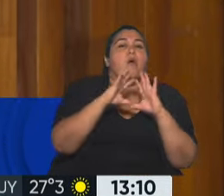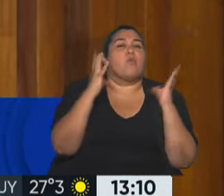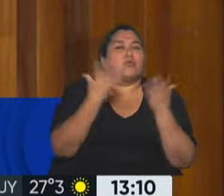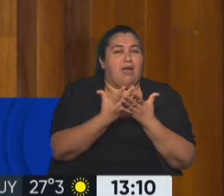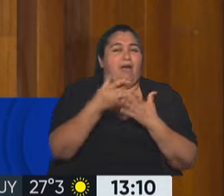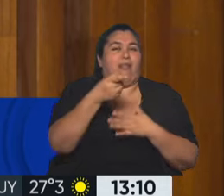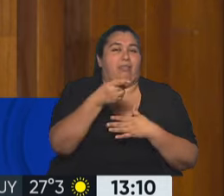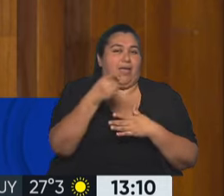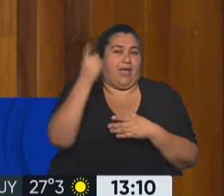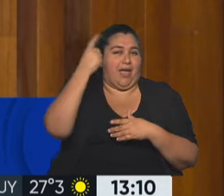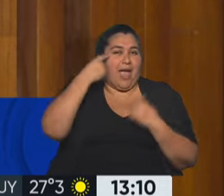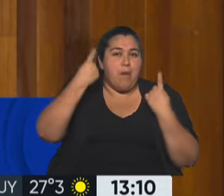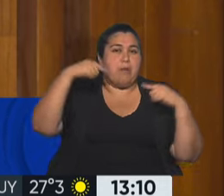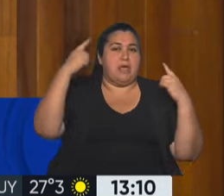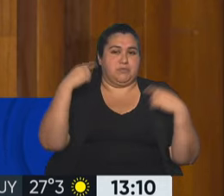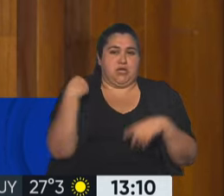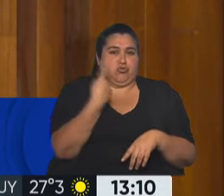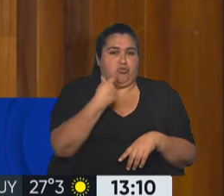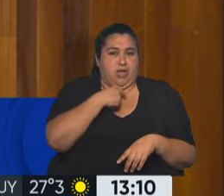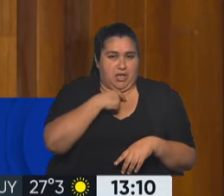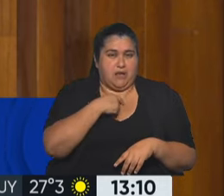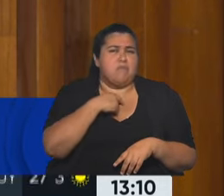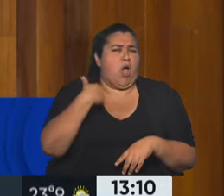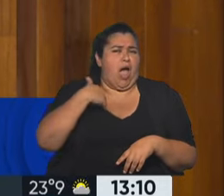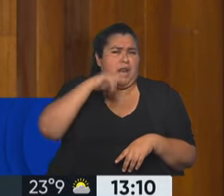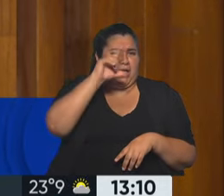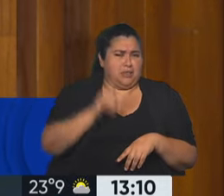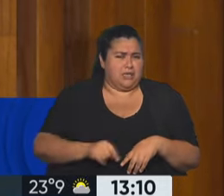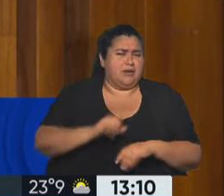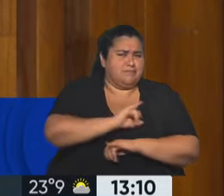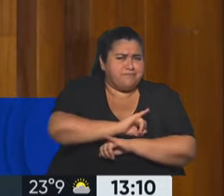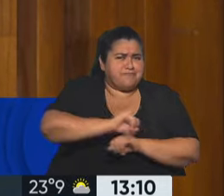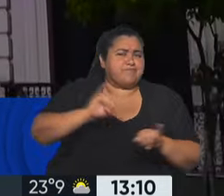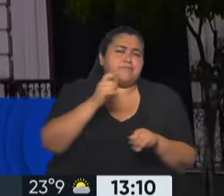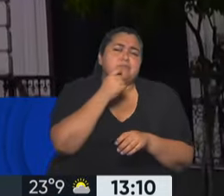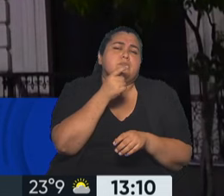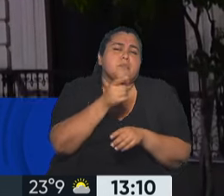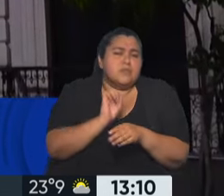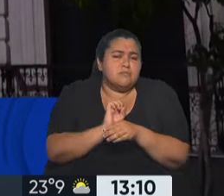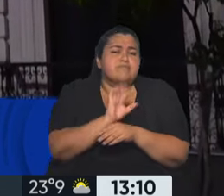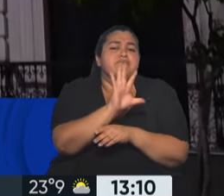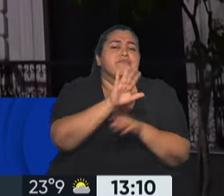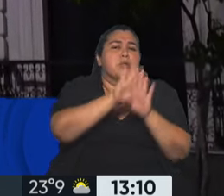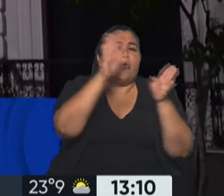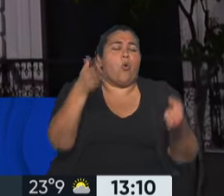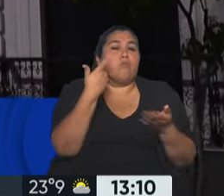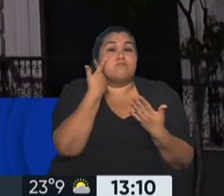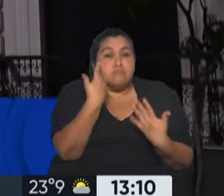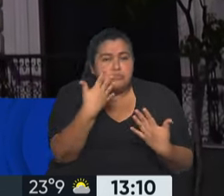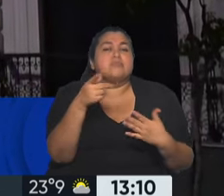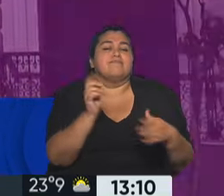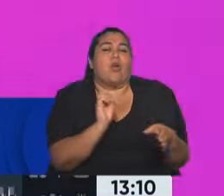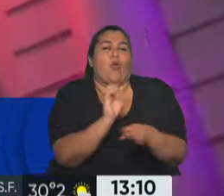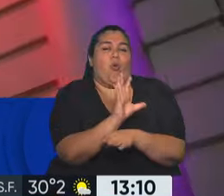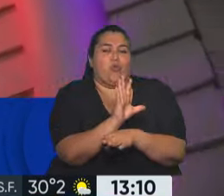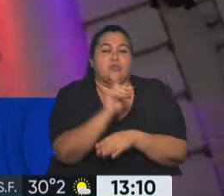Epilepsia, nosotros queremos, y en todo el país, que se ilumine, por ejemplo, un monumento histórico. Y en los